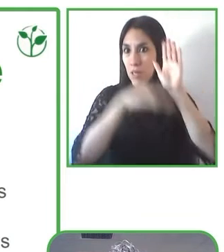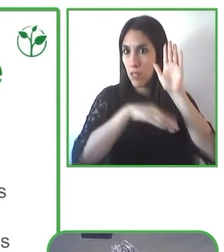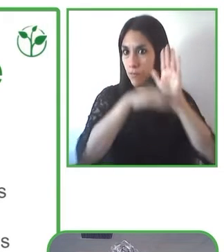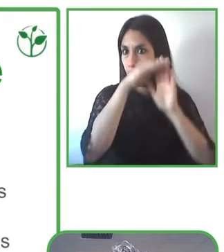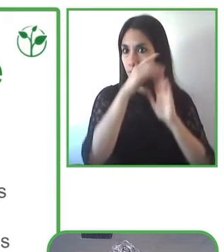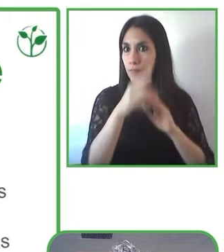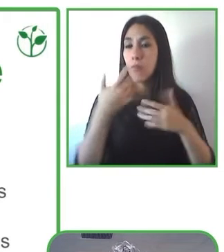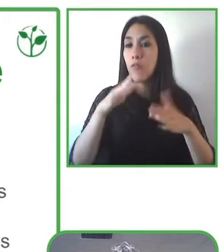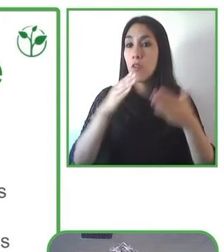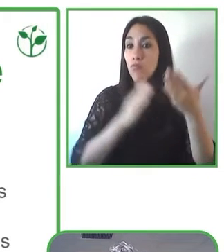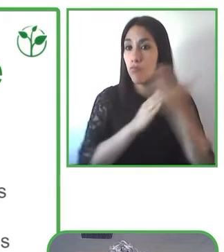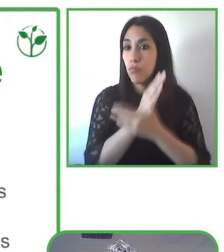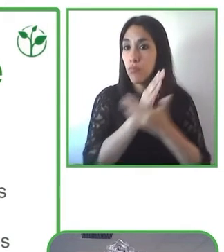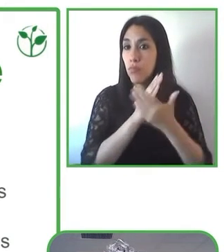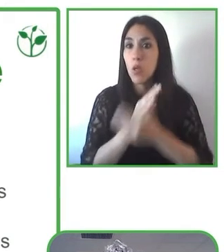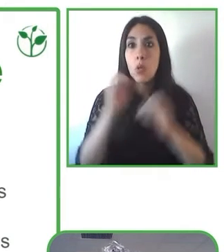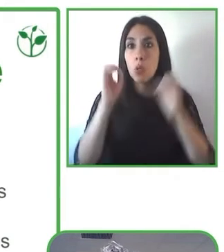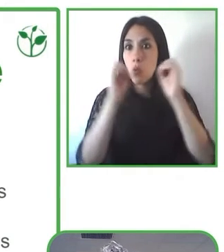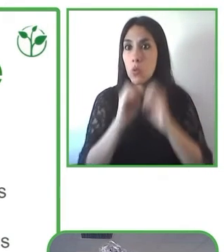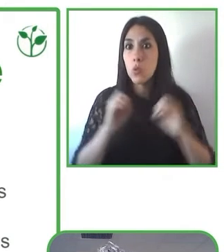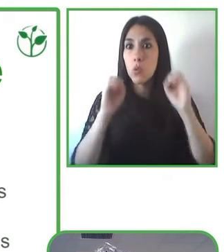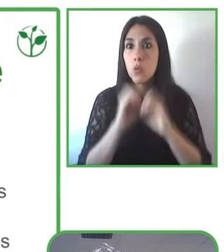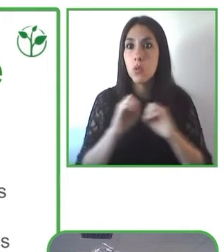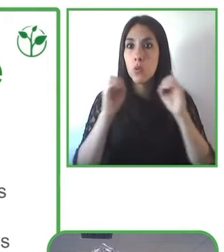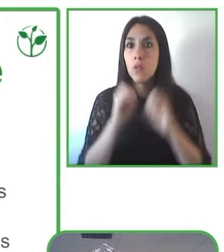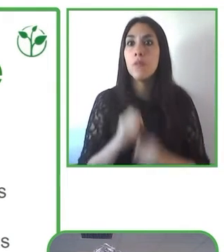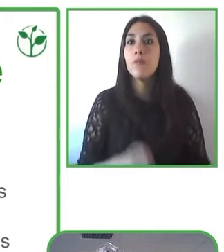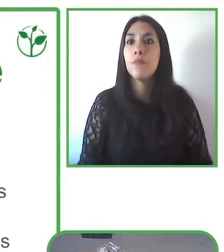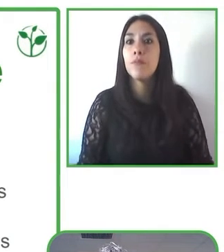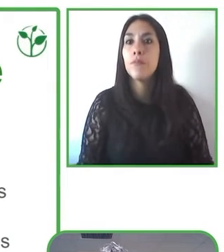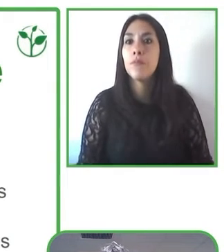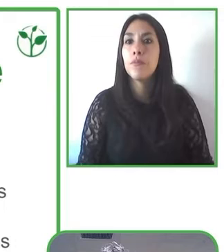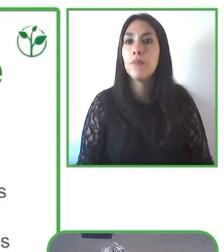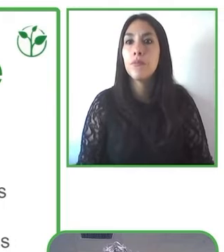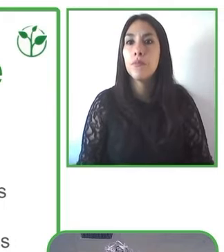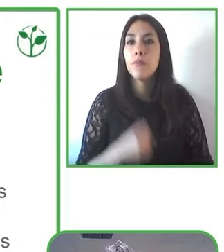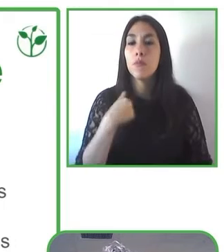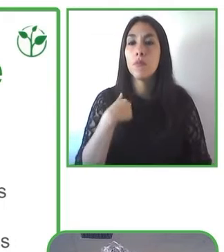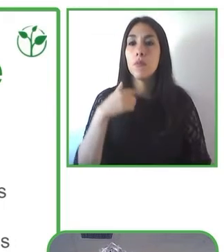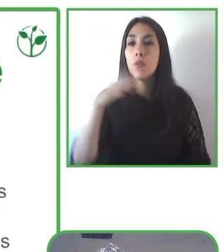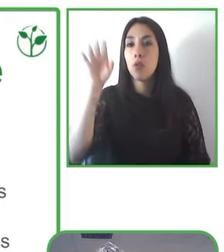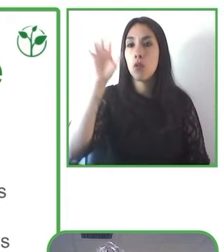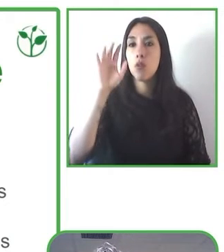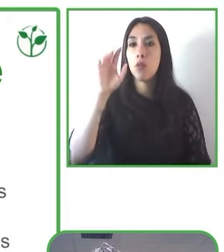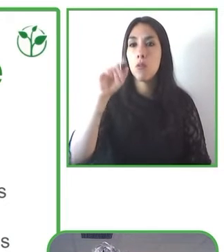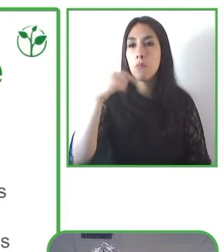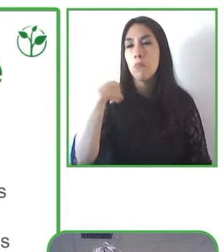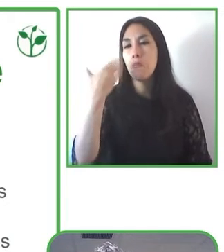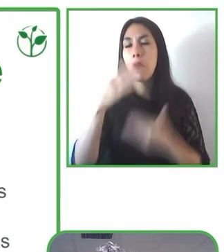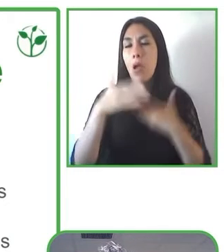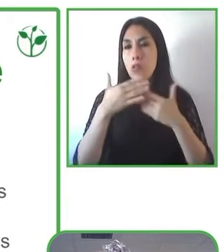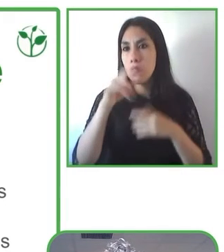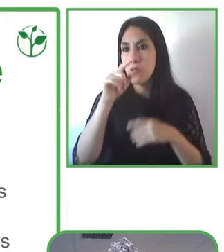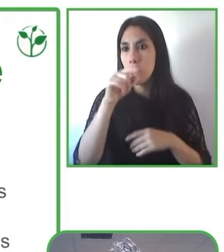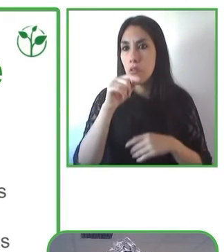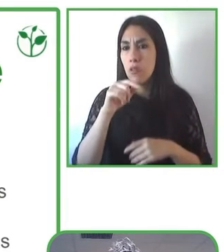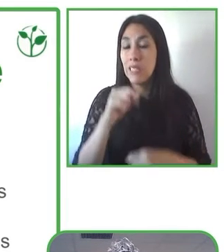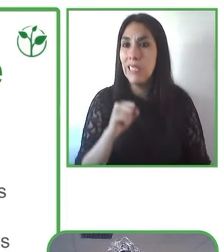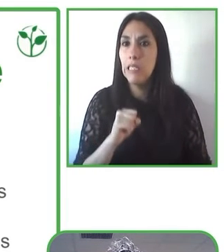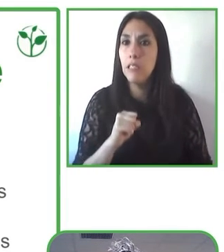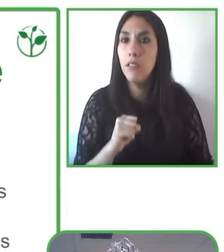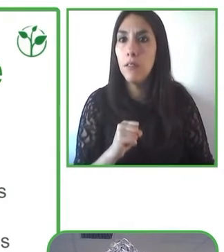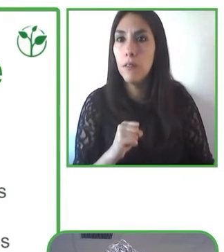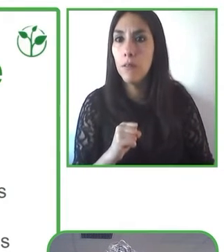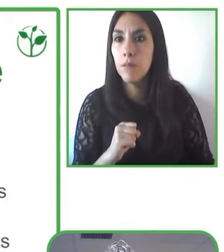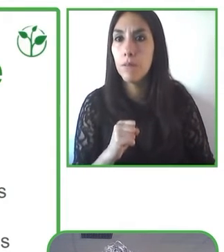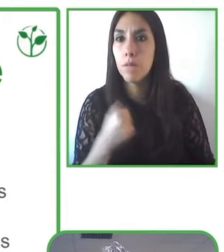universal básica. Y asimismo, a un 8% de sitios web que contarían con las condiciones o los